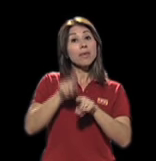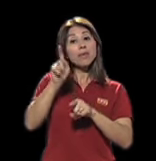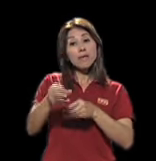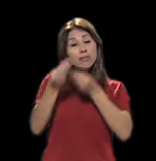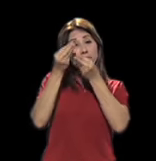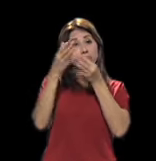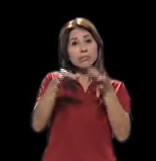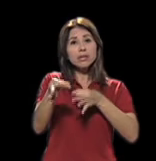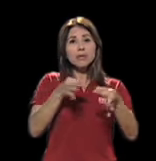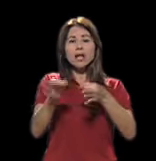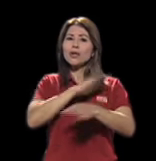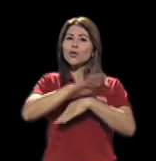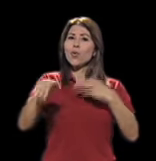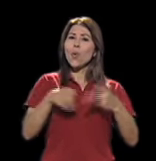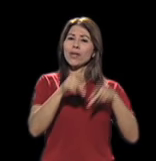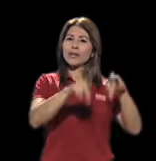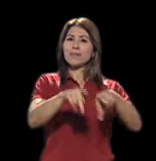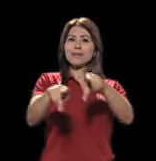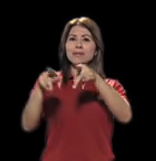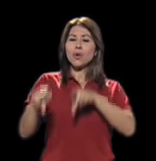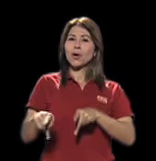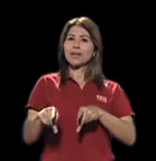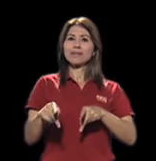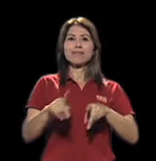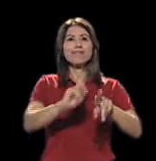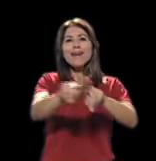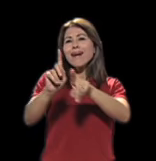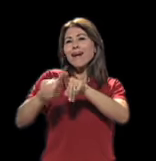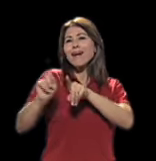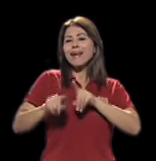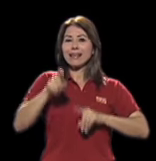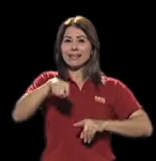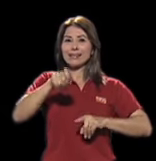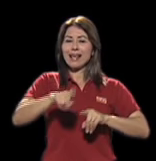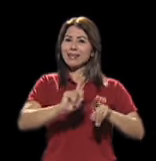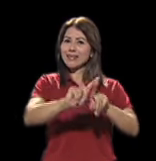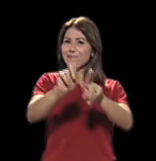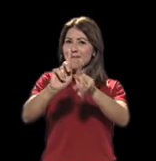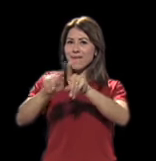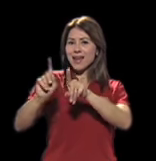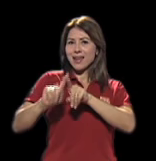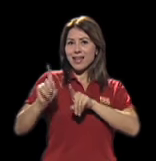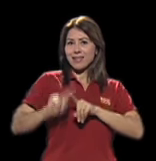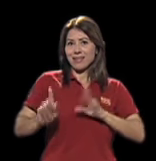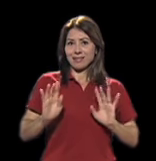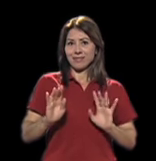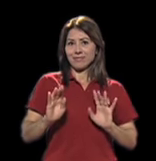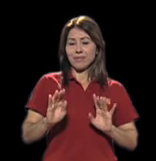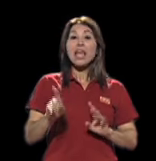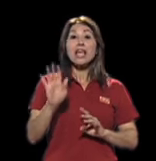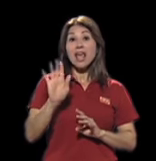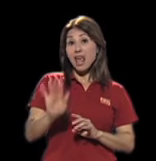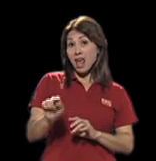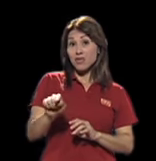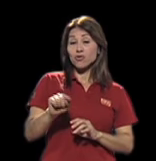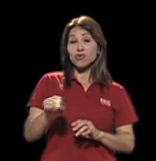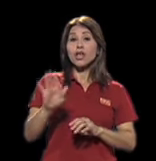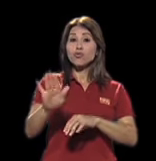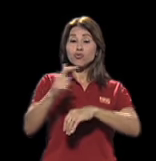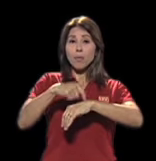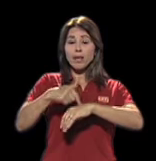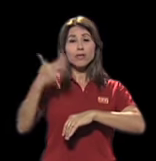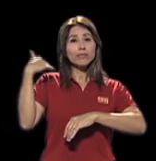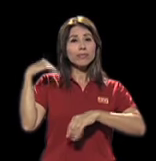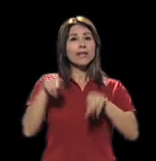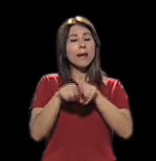humanos tenemos necesidades diferentes y que ellos en su momento también tuvieron el tiempo necesario, el